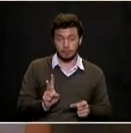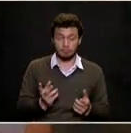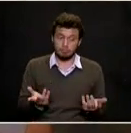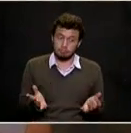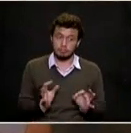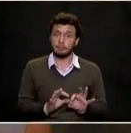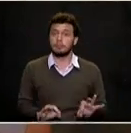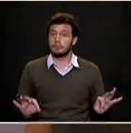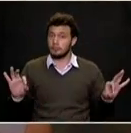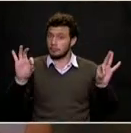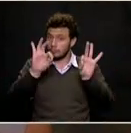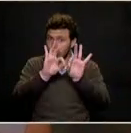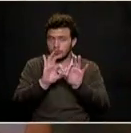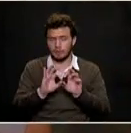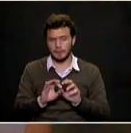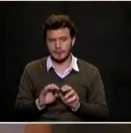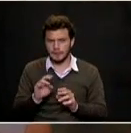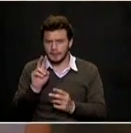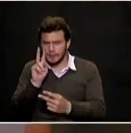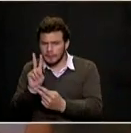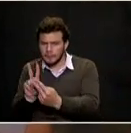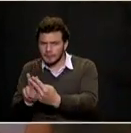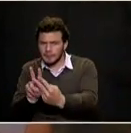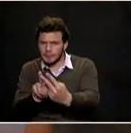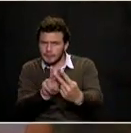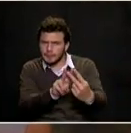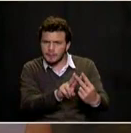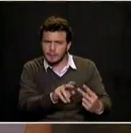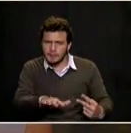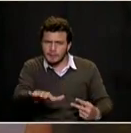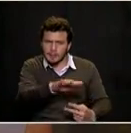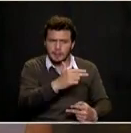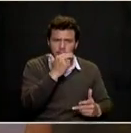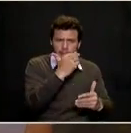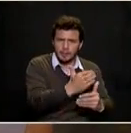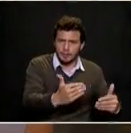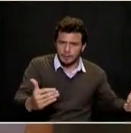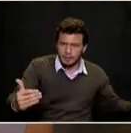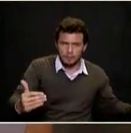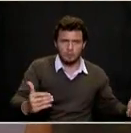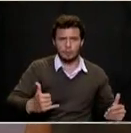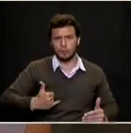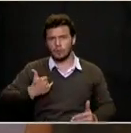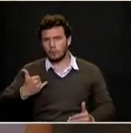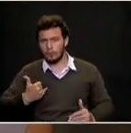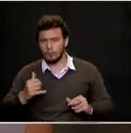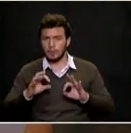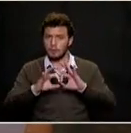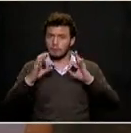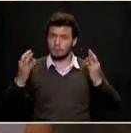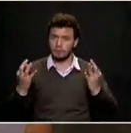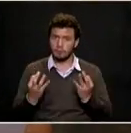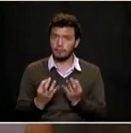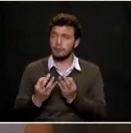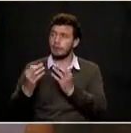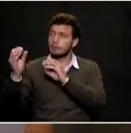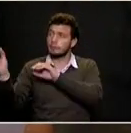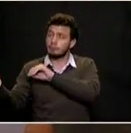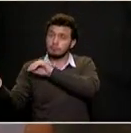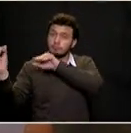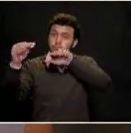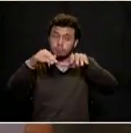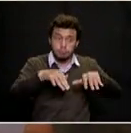condiciones en que se encuentran los niños, los jóvenes y las familias que han llegado sin empleo y sin